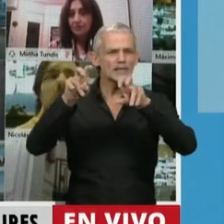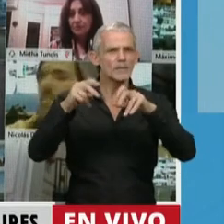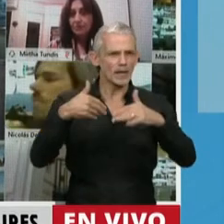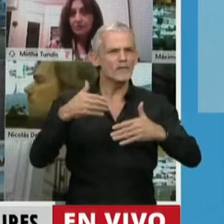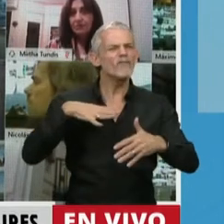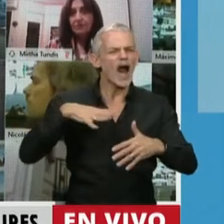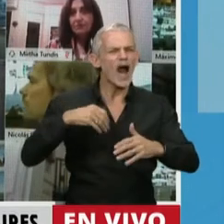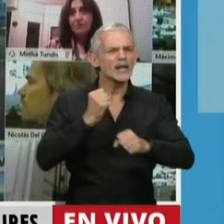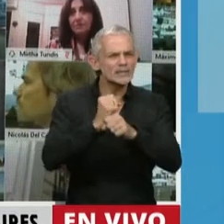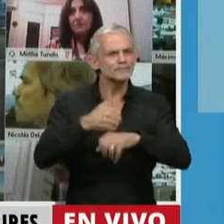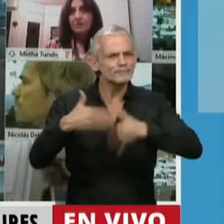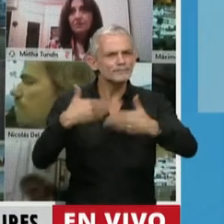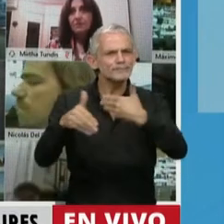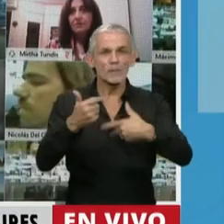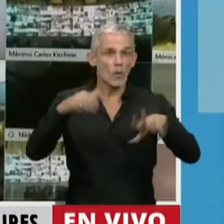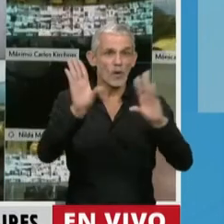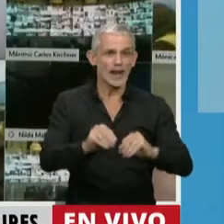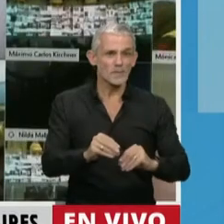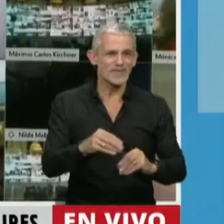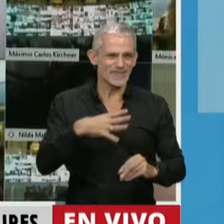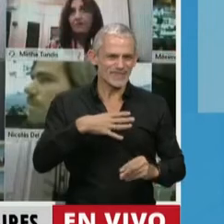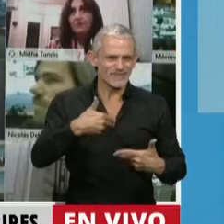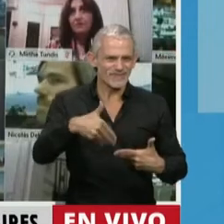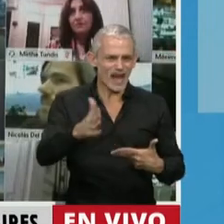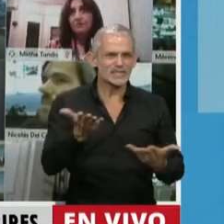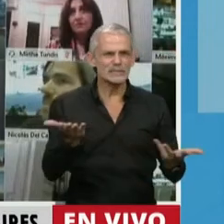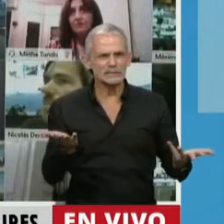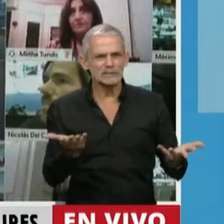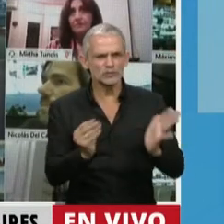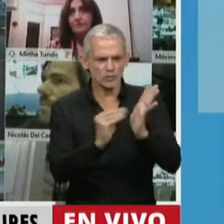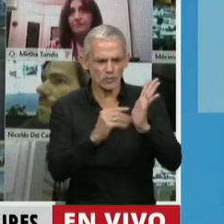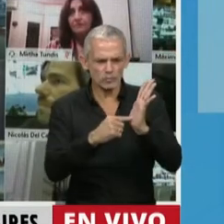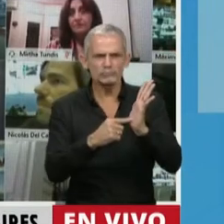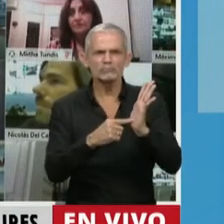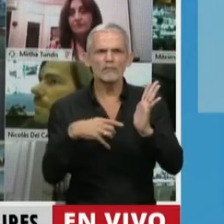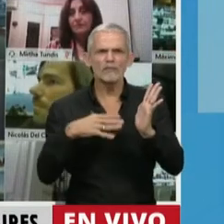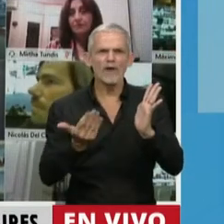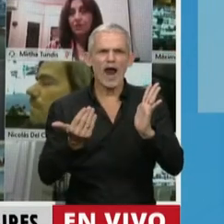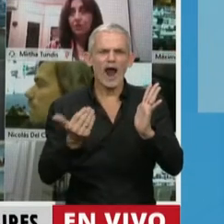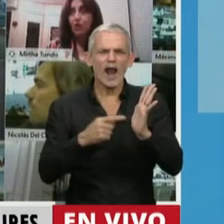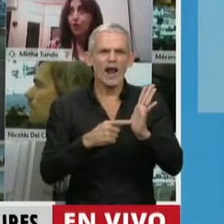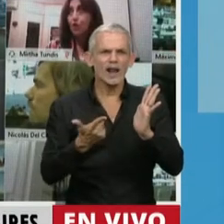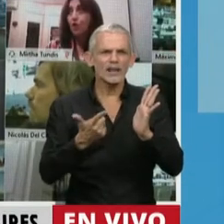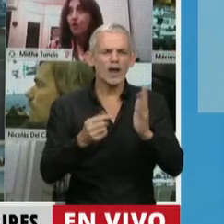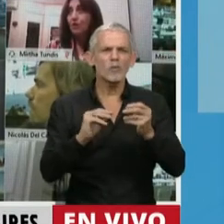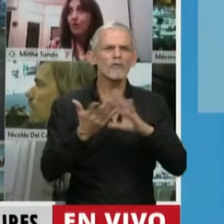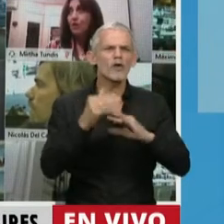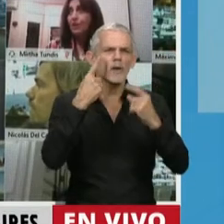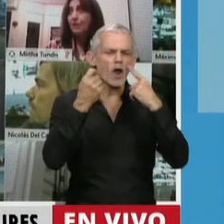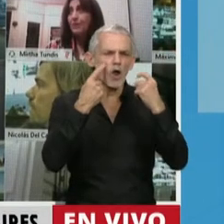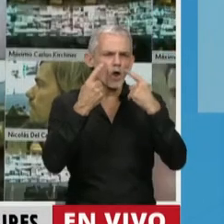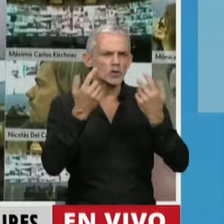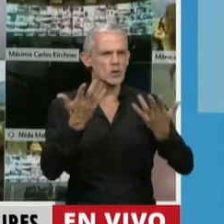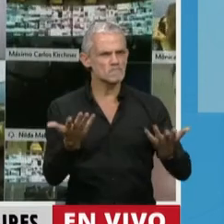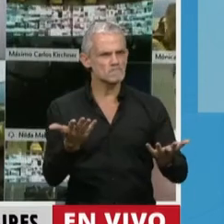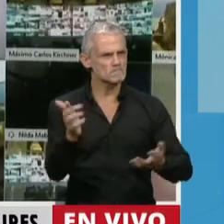tenga unanimidad, sin embargo, aparece con una carencia, que es la falta de mecanismos de control o de